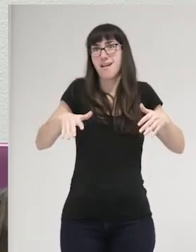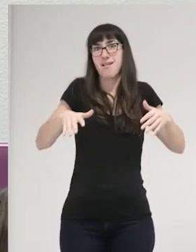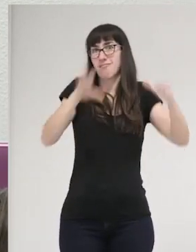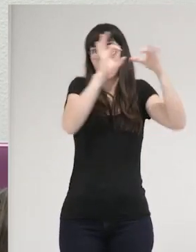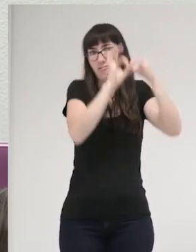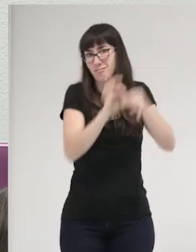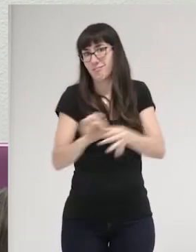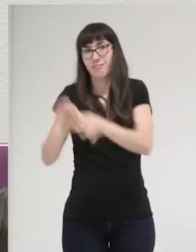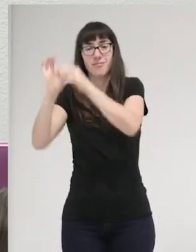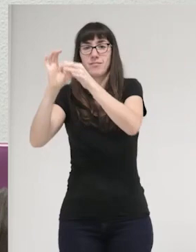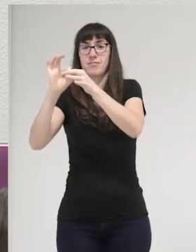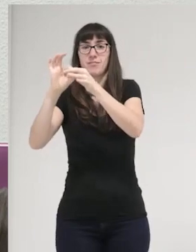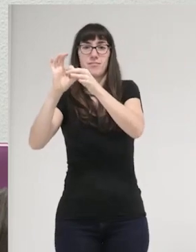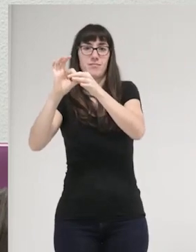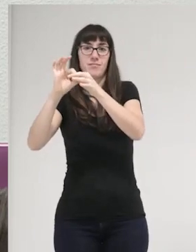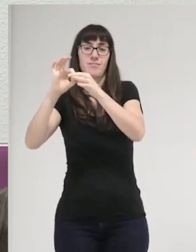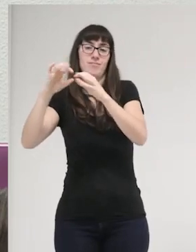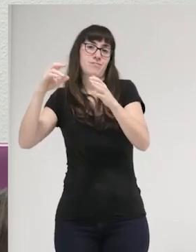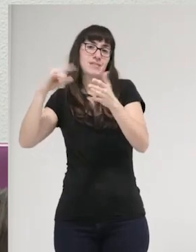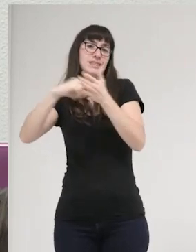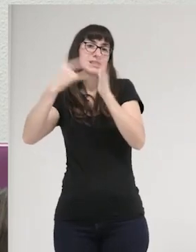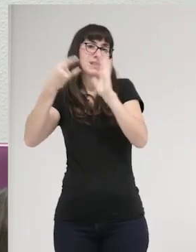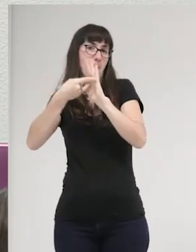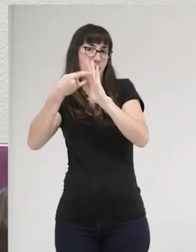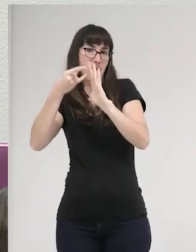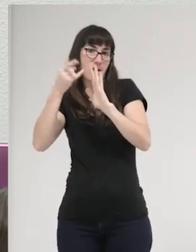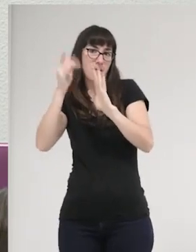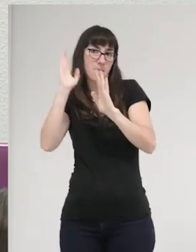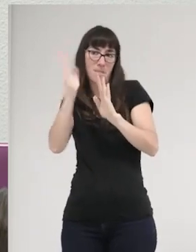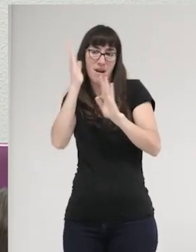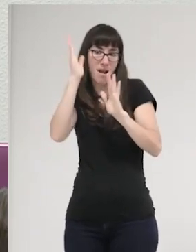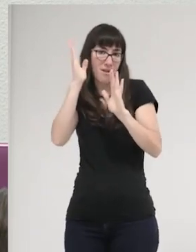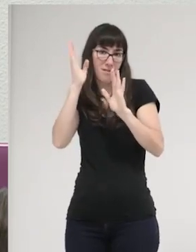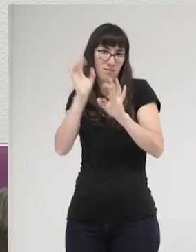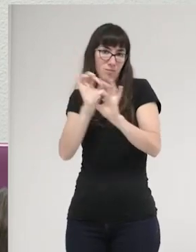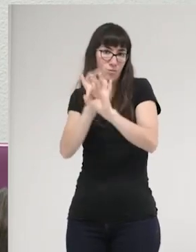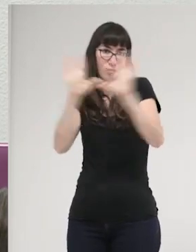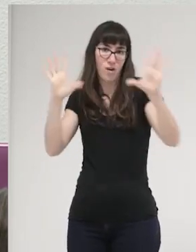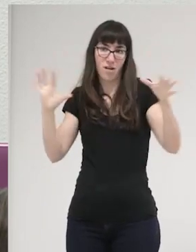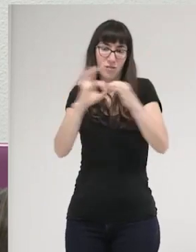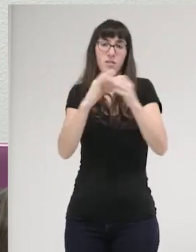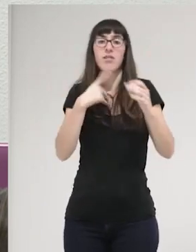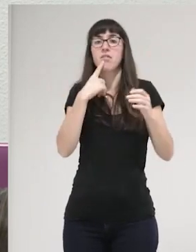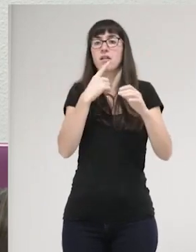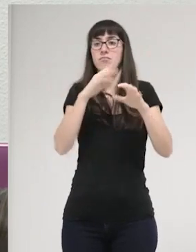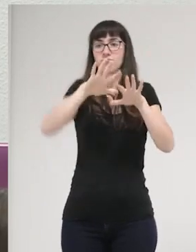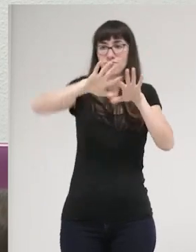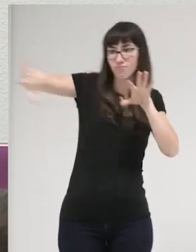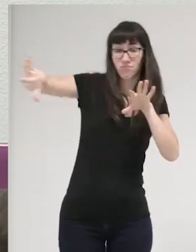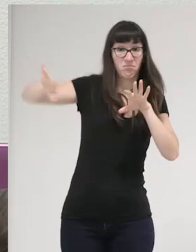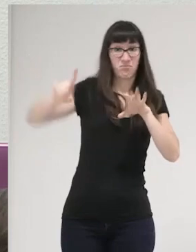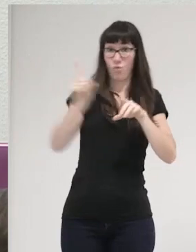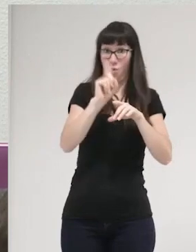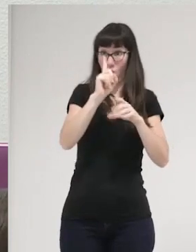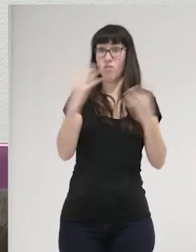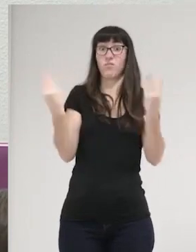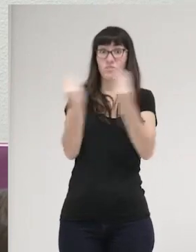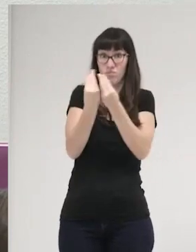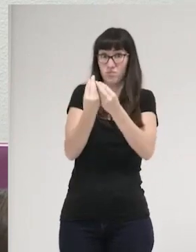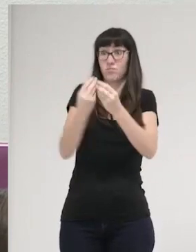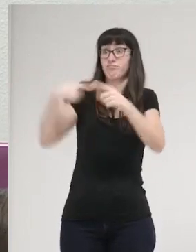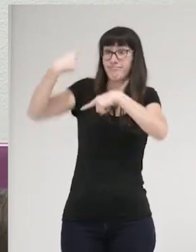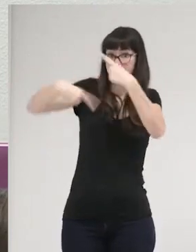de política criminal determinada. Muy bien, o sea, me parece que eso de desplazamiento tiene poco, me parece que ahí lo que hay es una